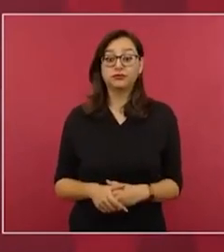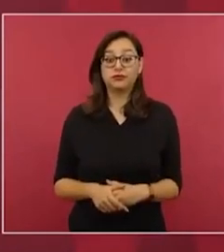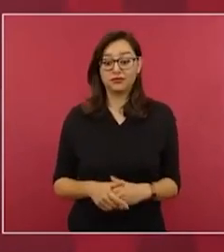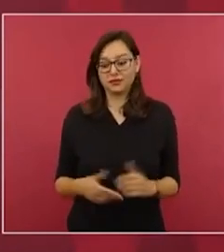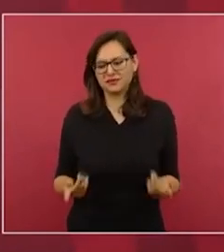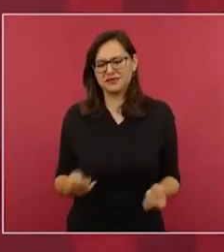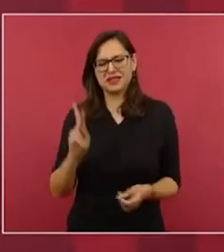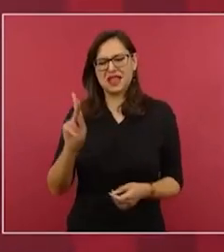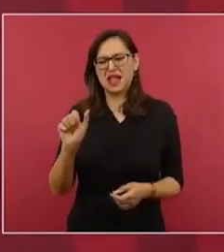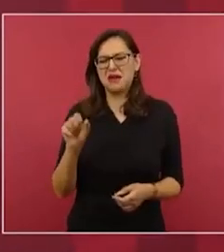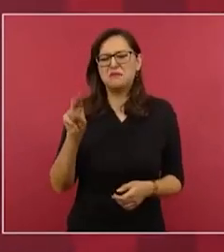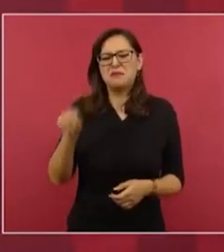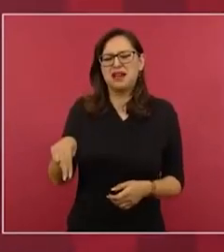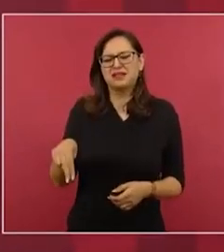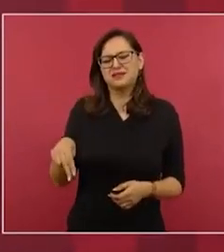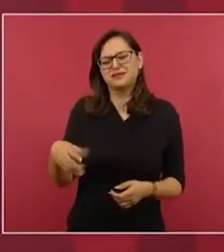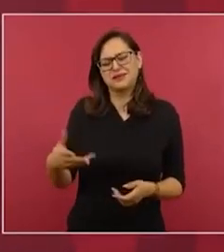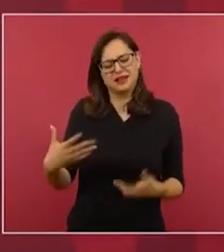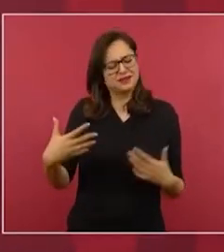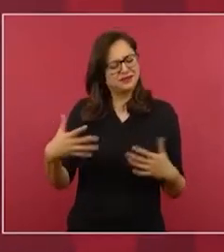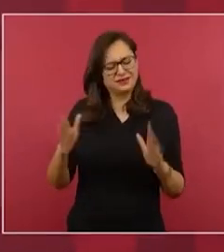no se puede esperar mucho